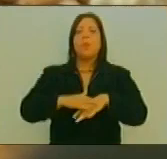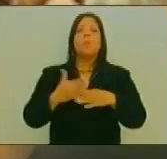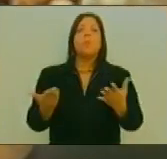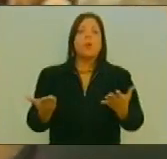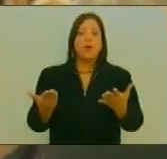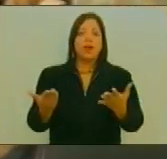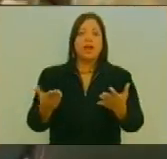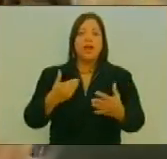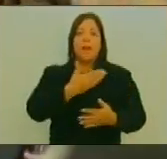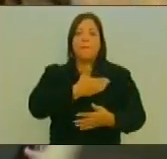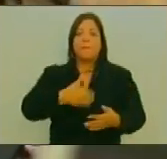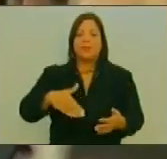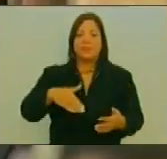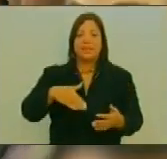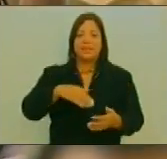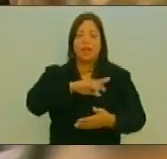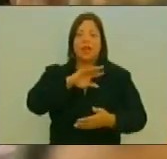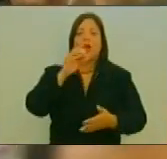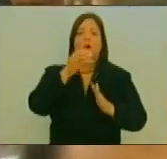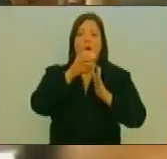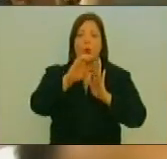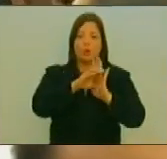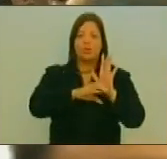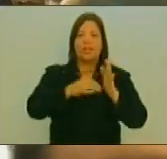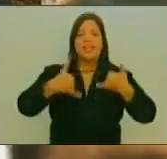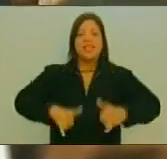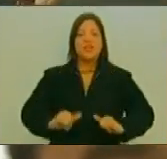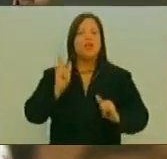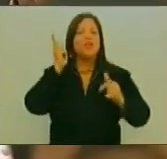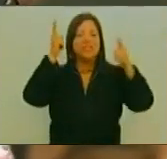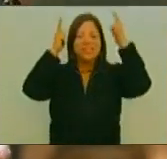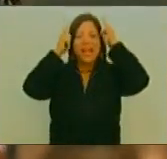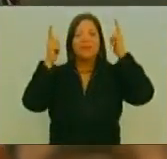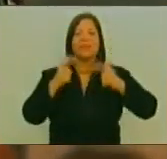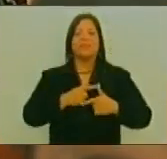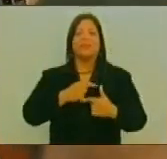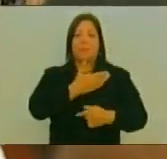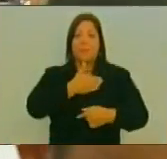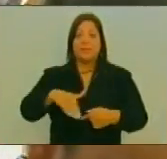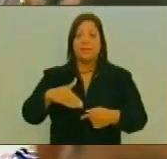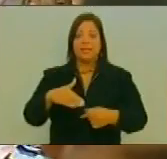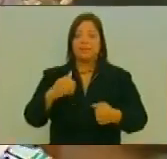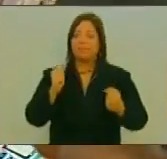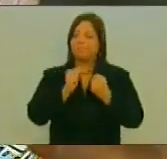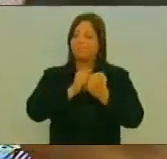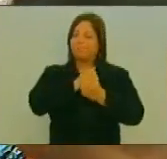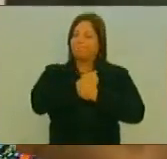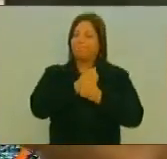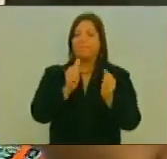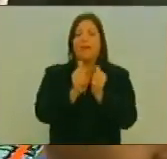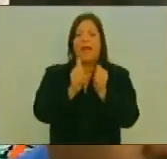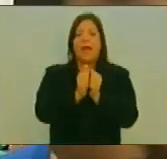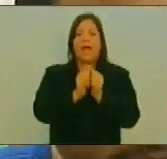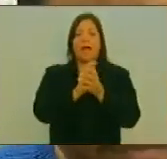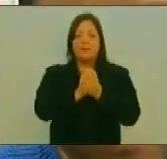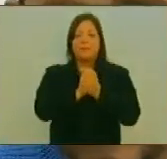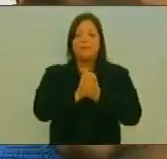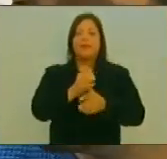Nuestro Presidente Constitucional Hijo De Chávez Compañero Camarada Nicolás Maduro